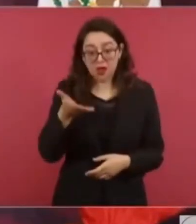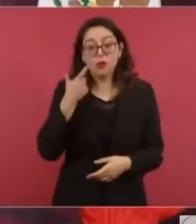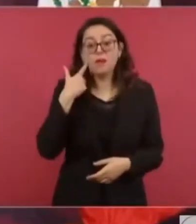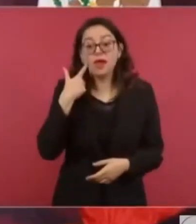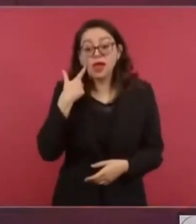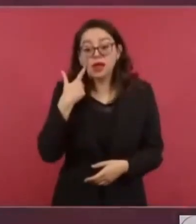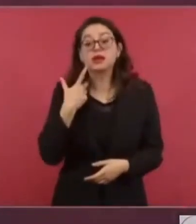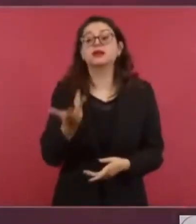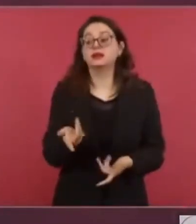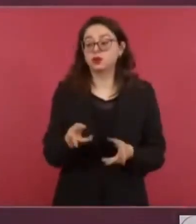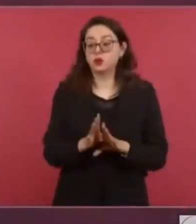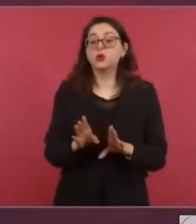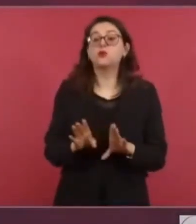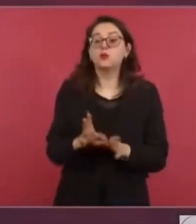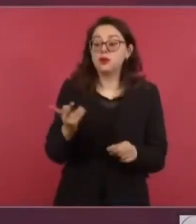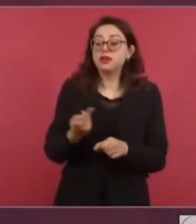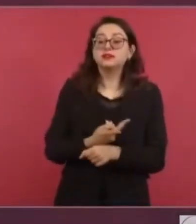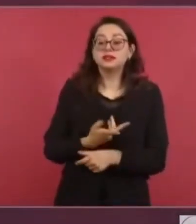cómo andamos.